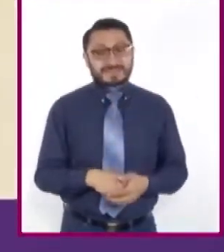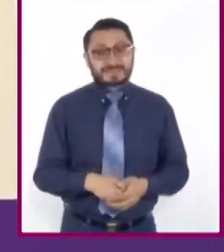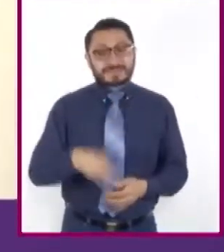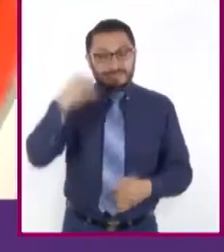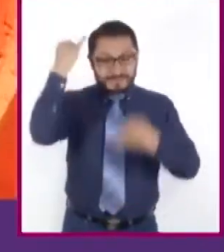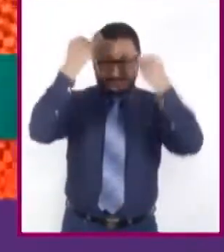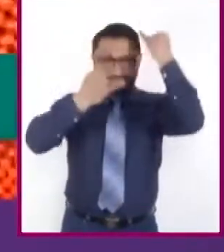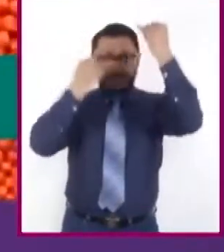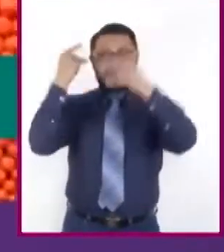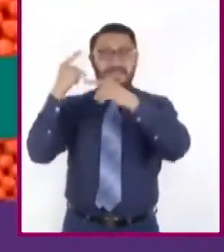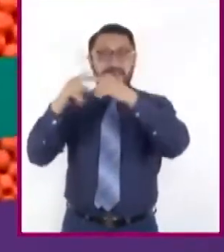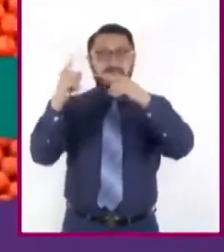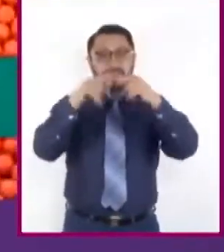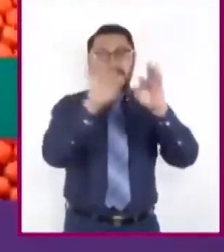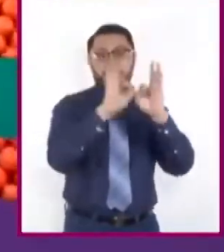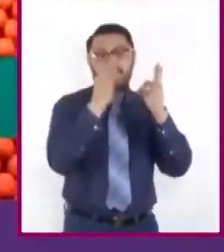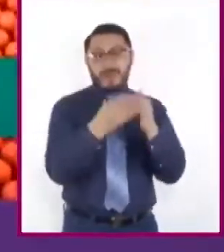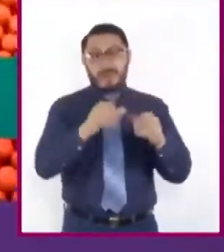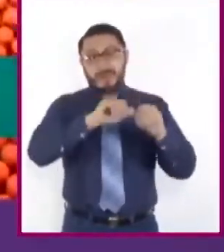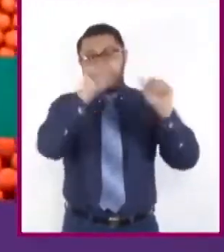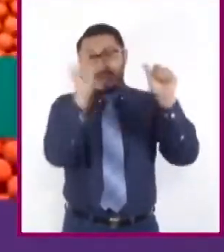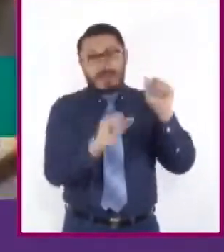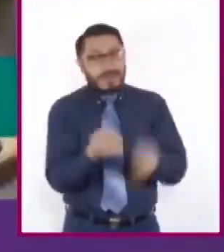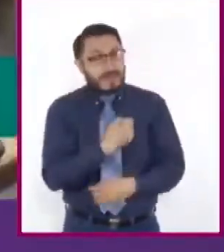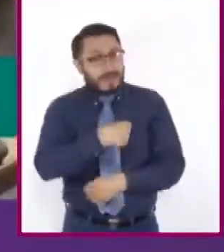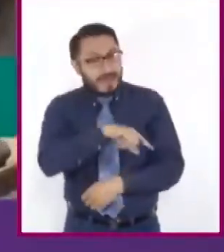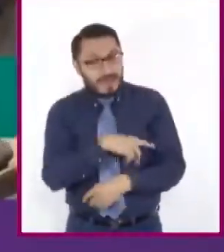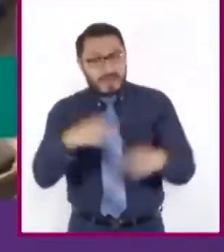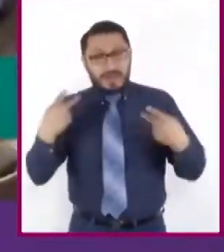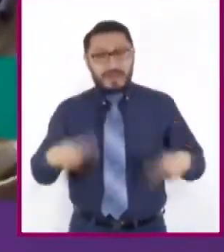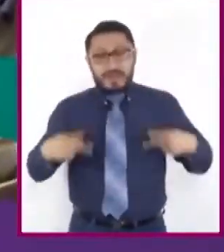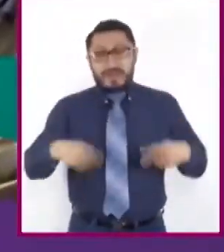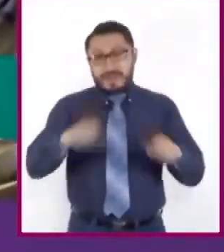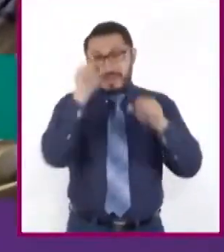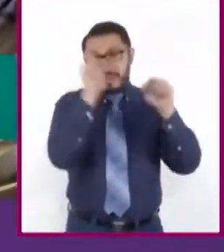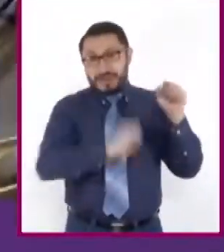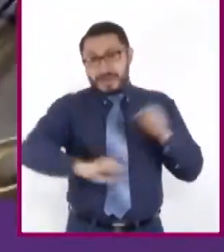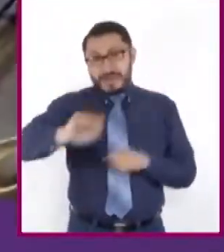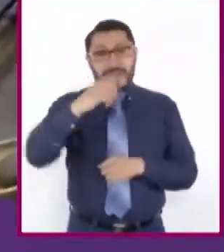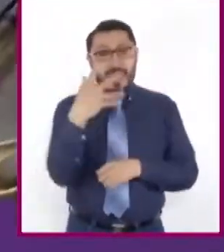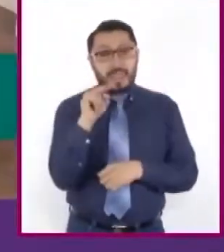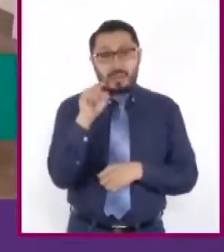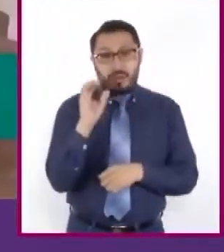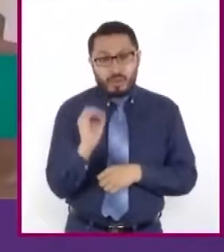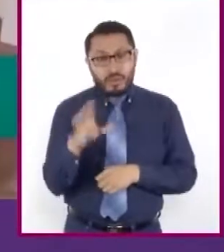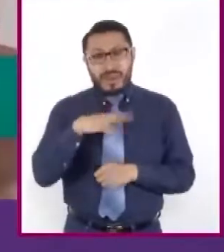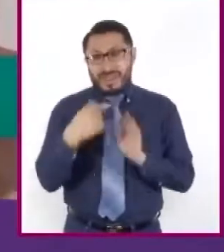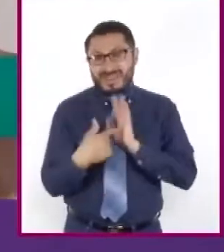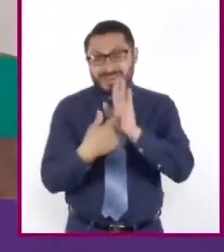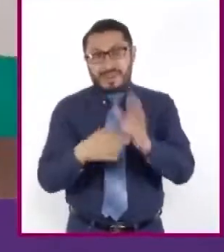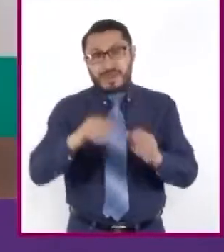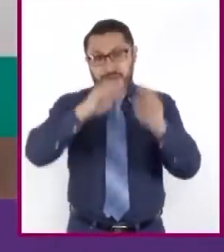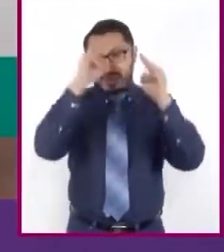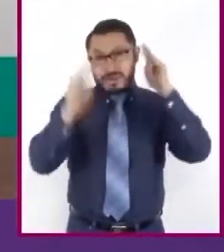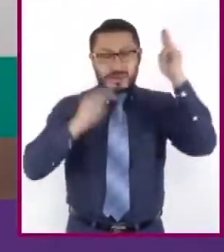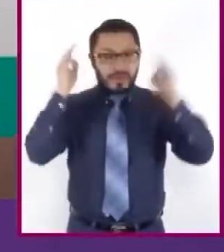combina y multiplica en Artesano entre Artistas 5.0, que se presenta en el Museo de Arte Popular hasta el 25 de